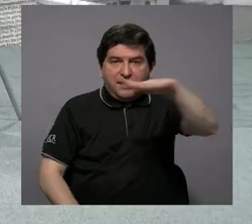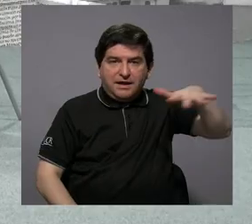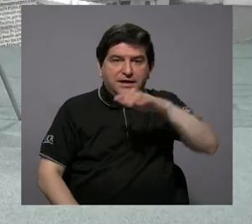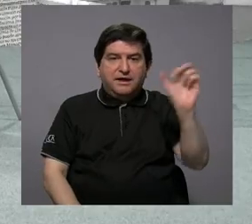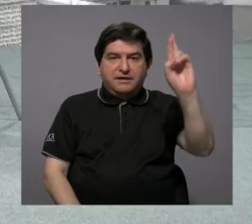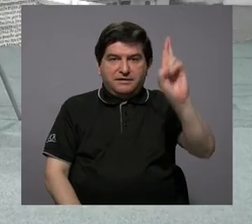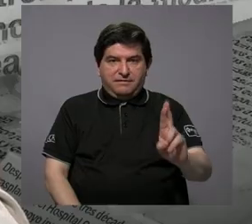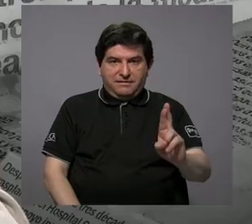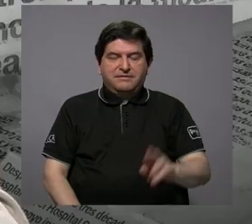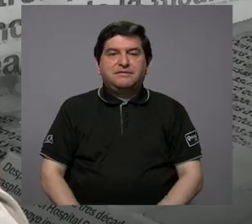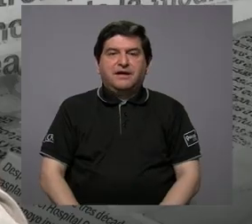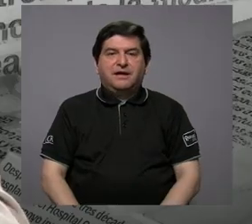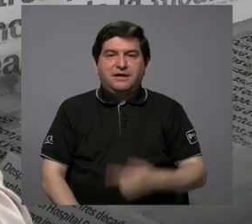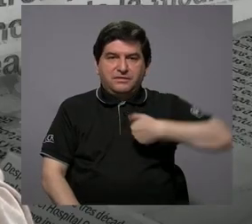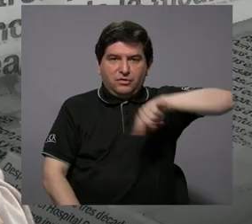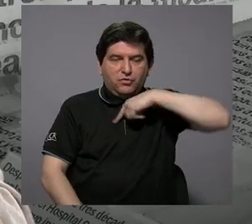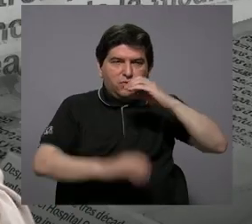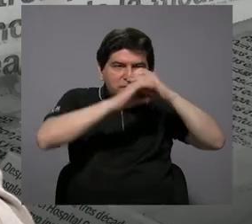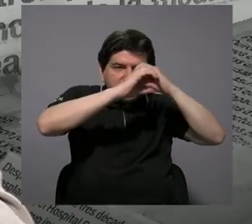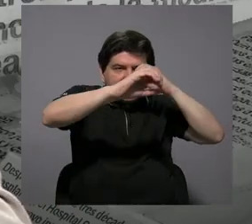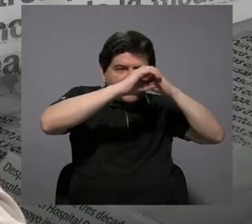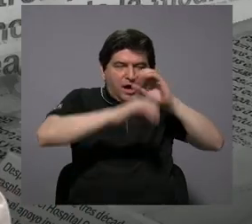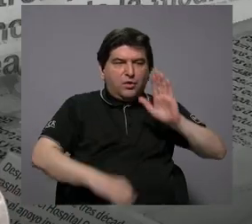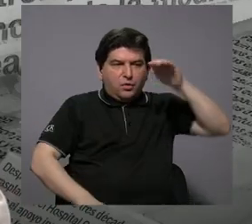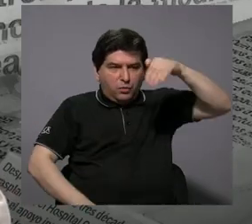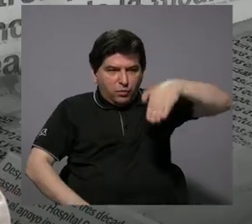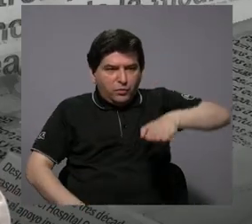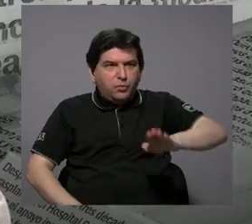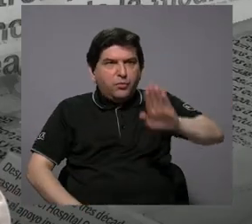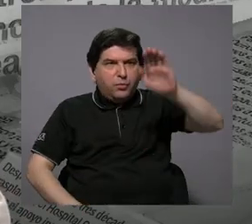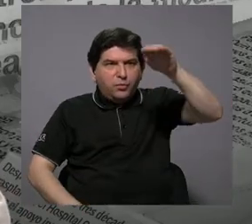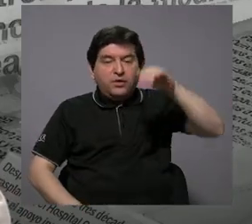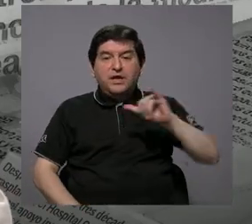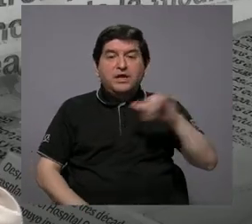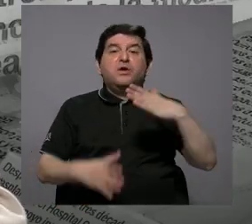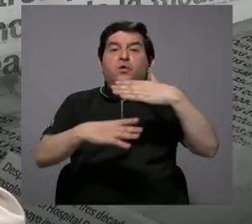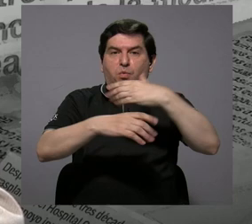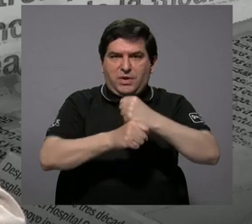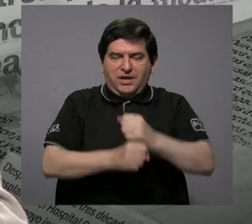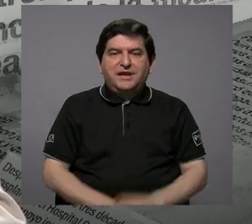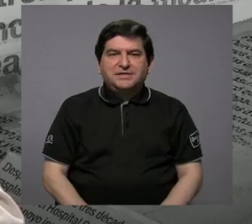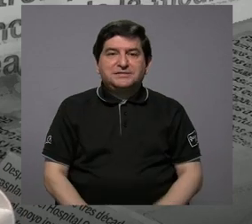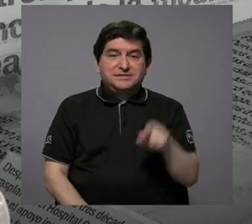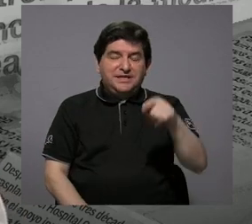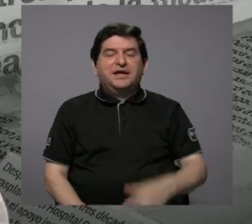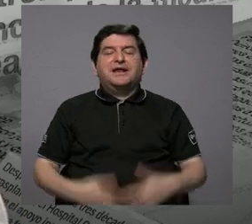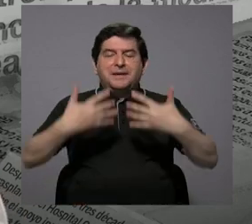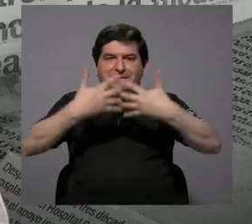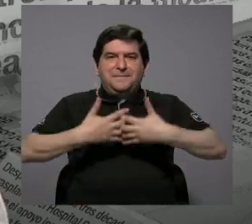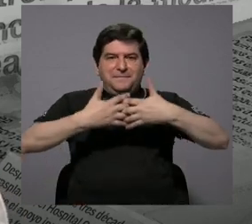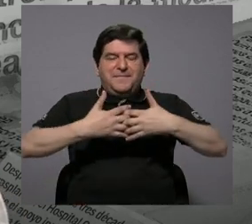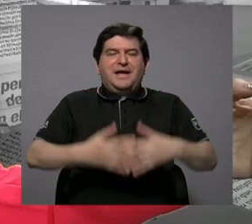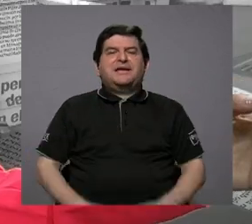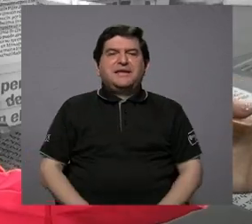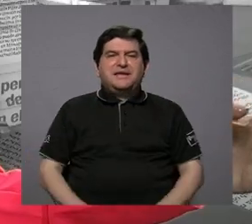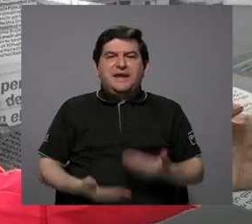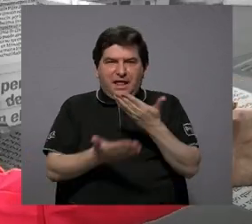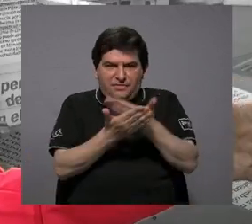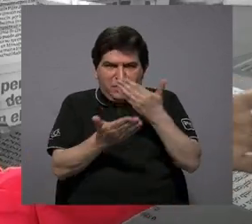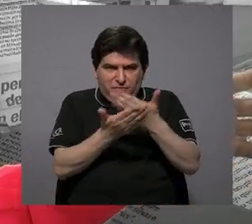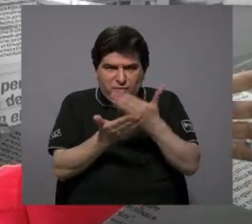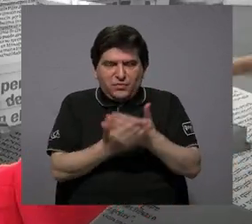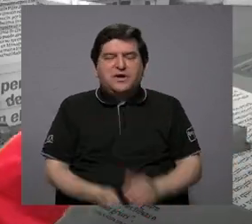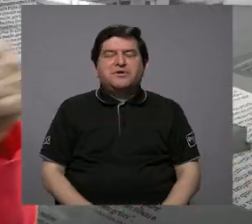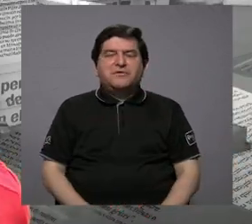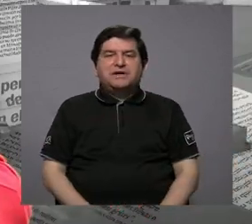costarricense con nuestra topografía. Y eso es parte de lo que se realiza también en el dinamómetro de la Escuela de Ingeniería Mecánica. ¿Usted quería agregar